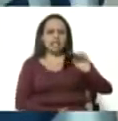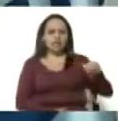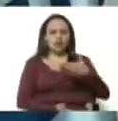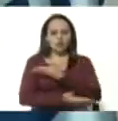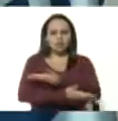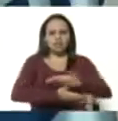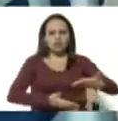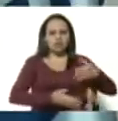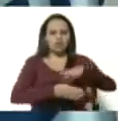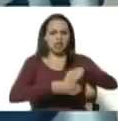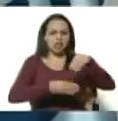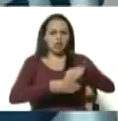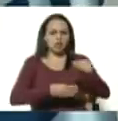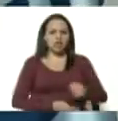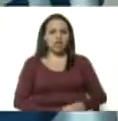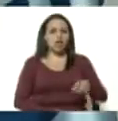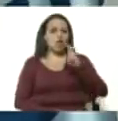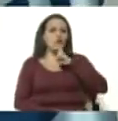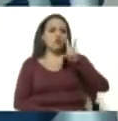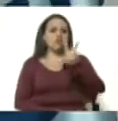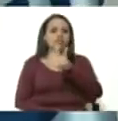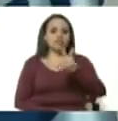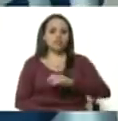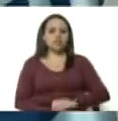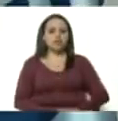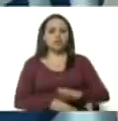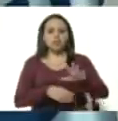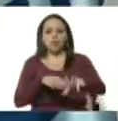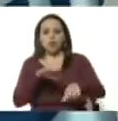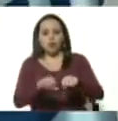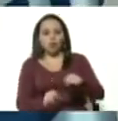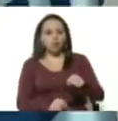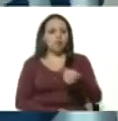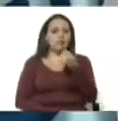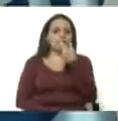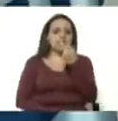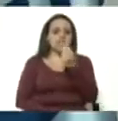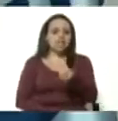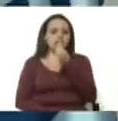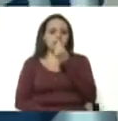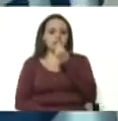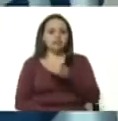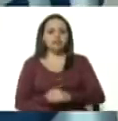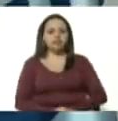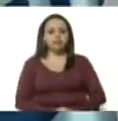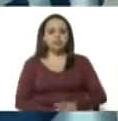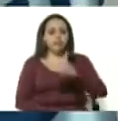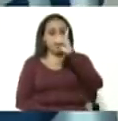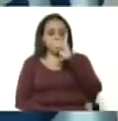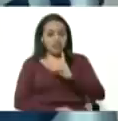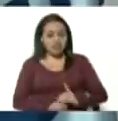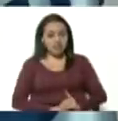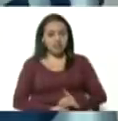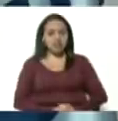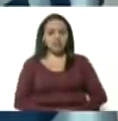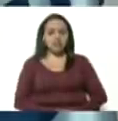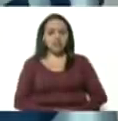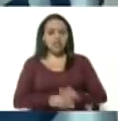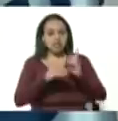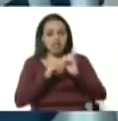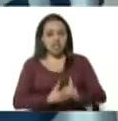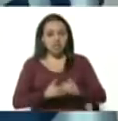en oro venezolano para la compra de medicinas y alimentos decidió ese juzgado por ahora